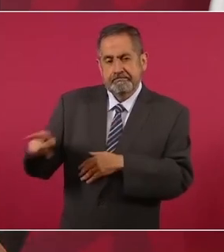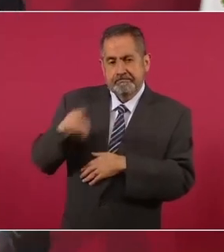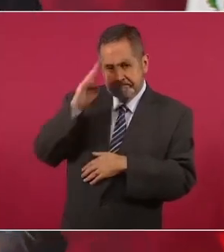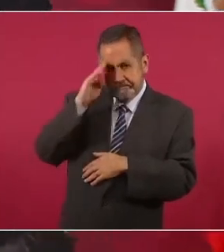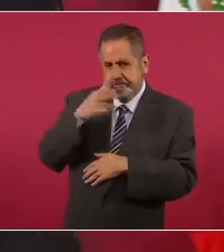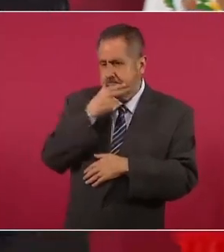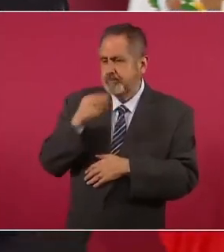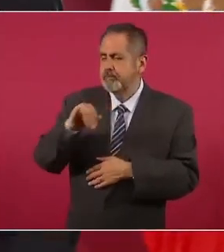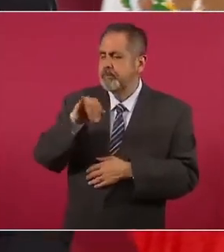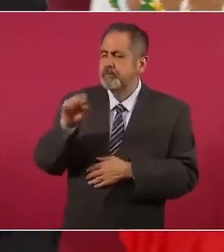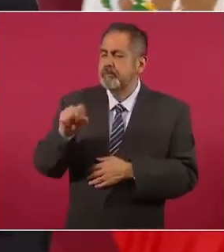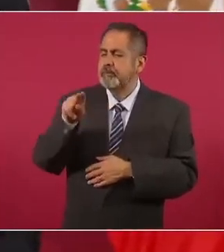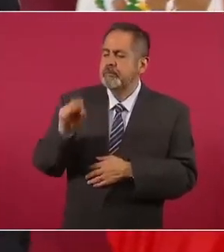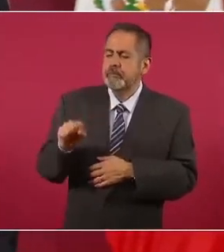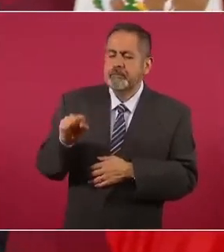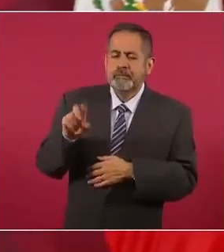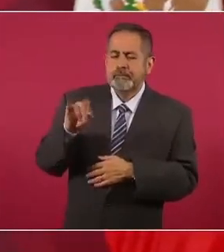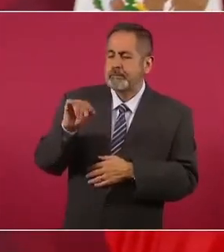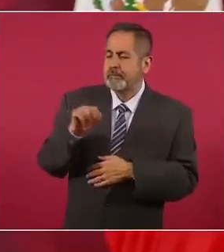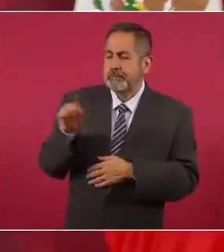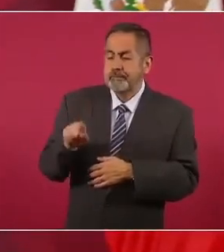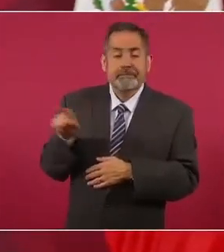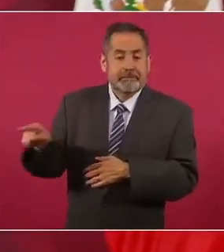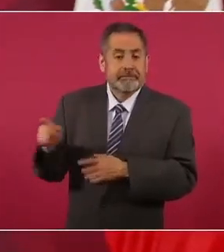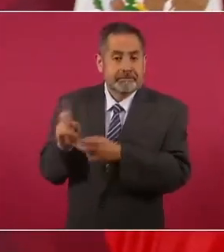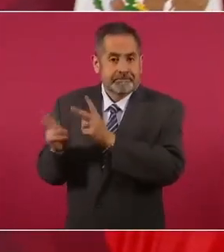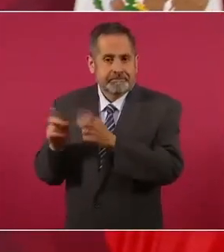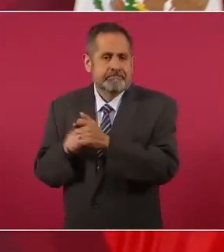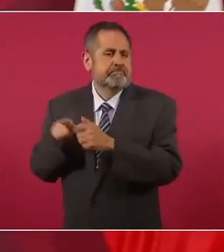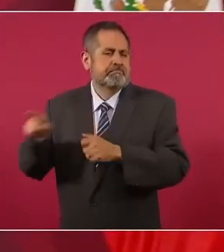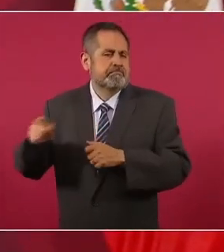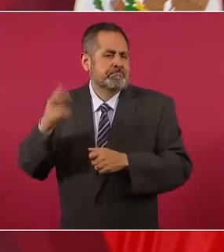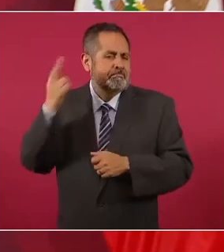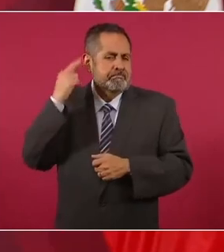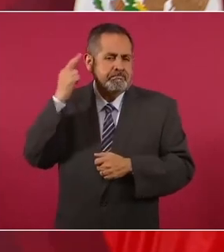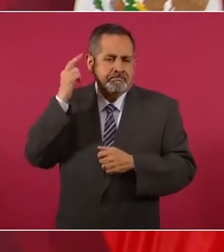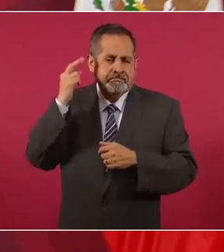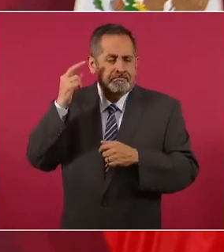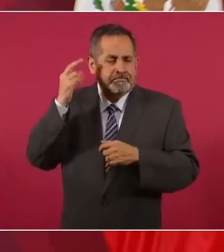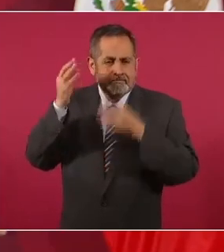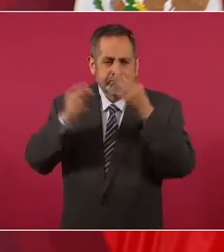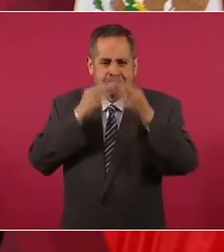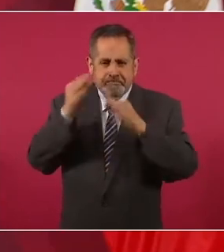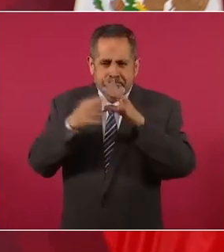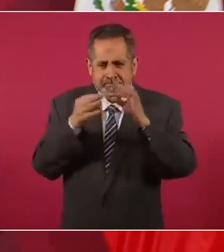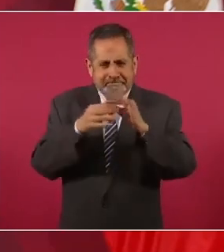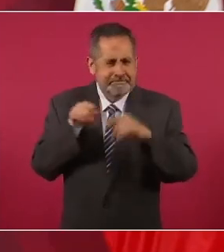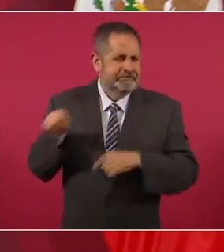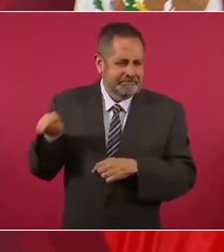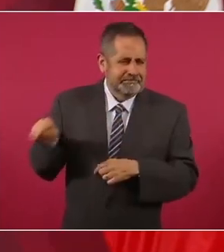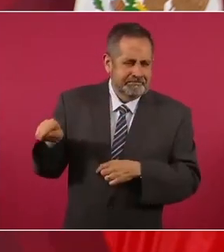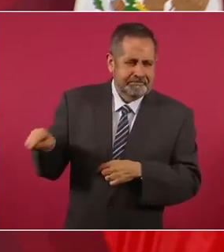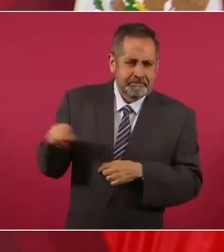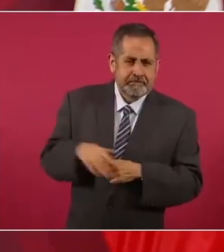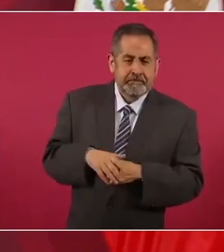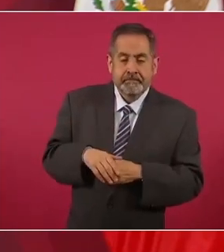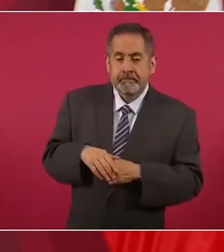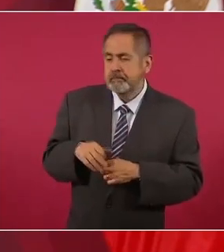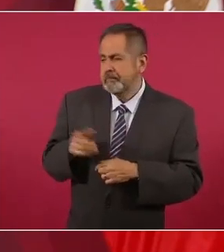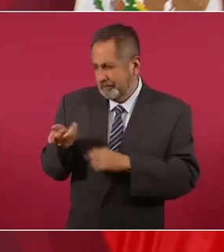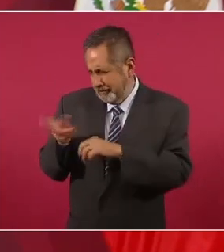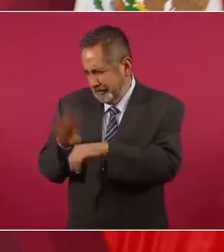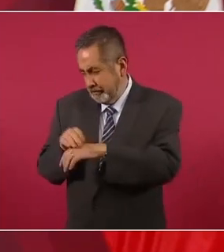Jesús y Villa Zurita, en un programa de radio y lo único que le pedía porque era periodista,